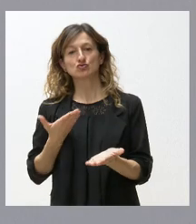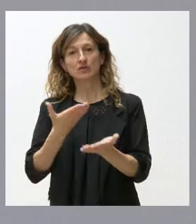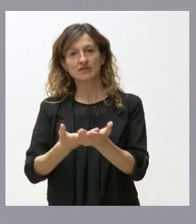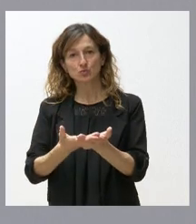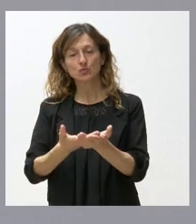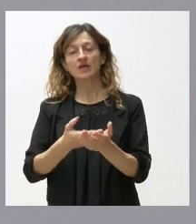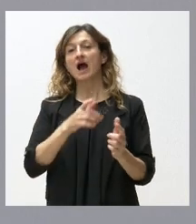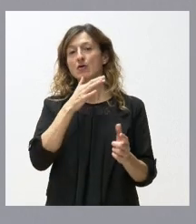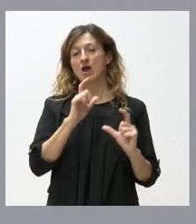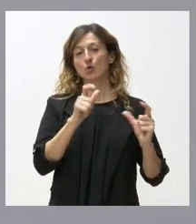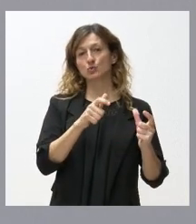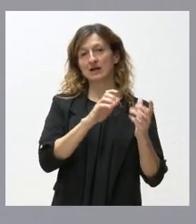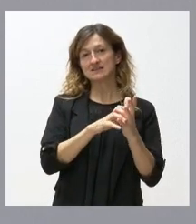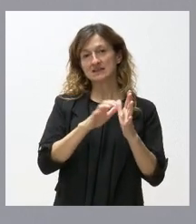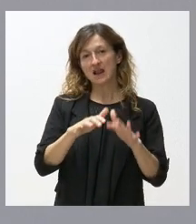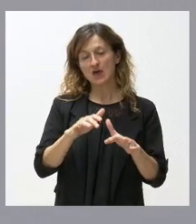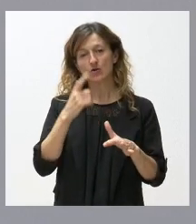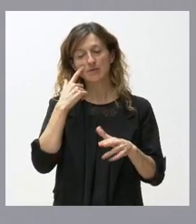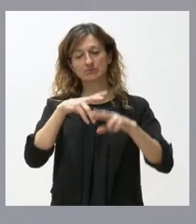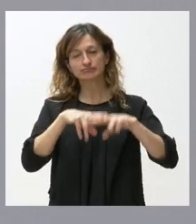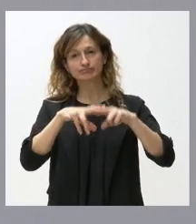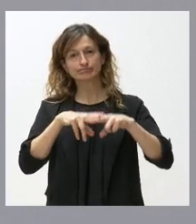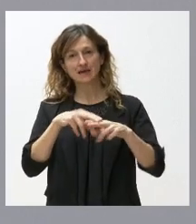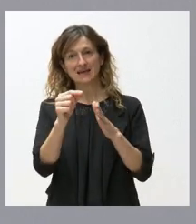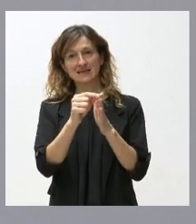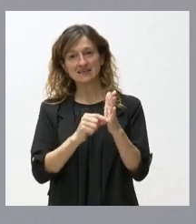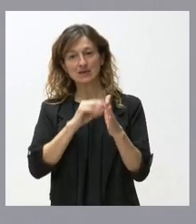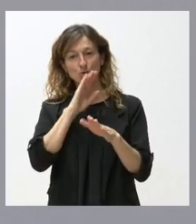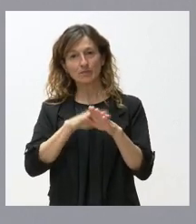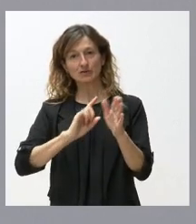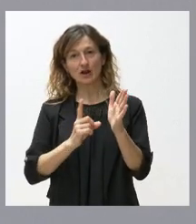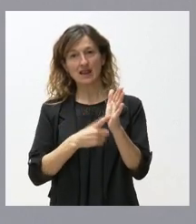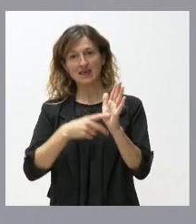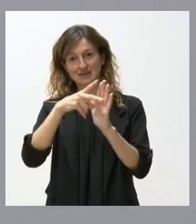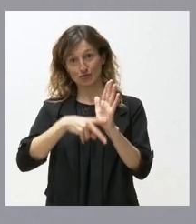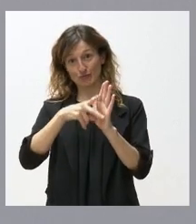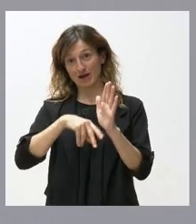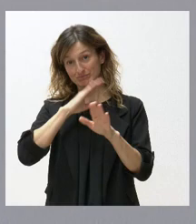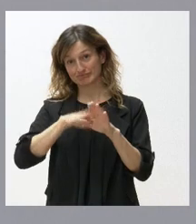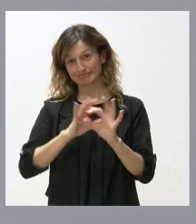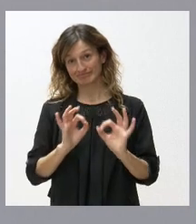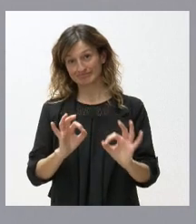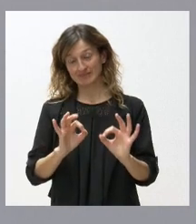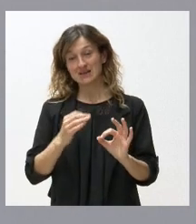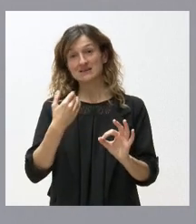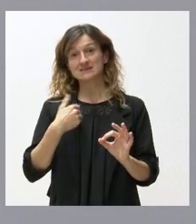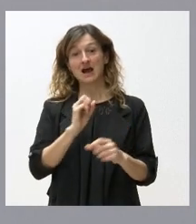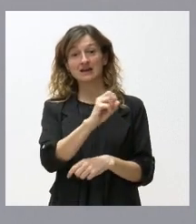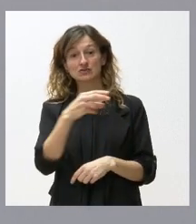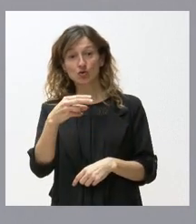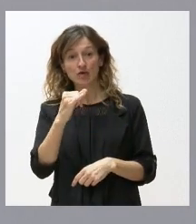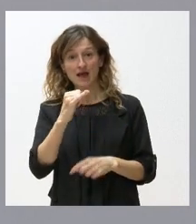Castilla actuará siempre conforme al criterio de cumplimiento de la ley y de la norma que corresponden cuando tengamos la resolución pues se la